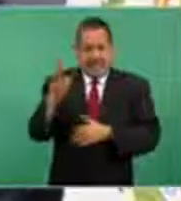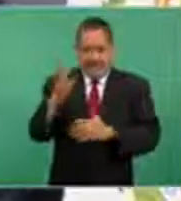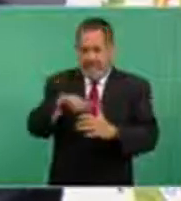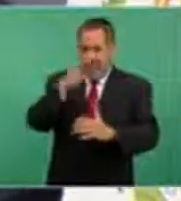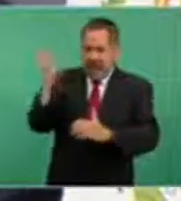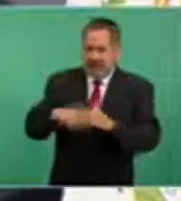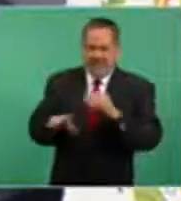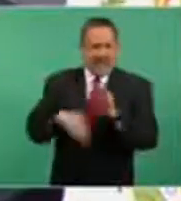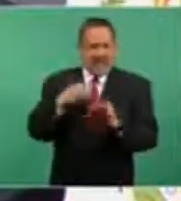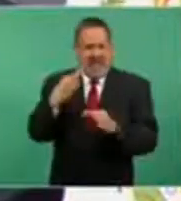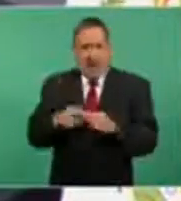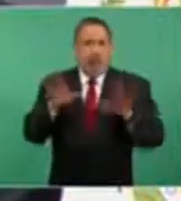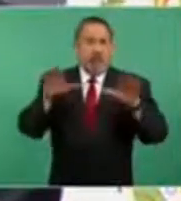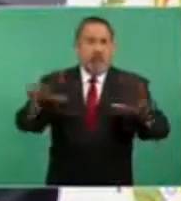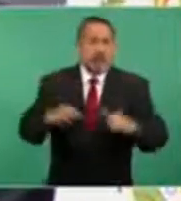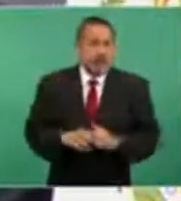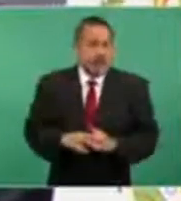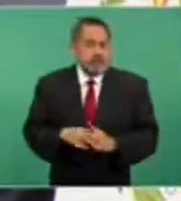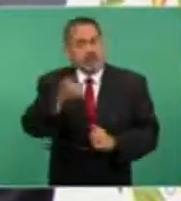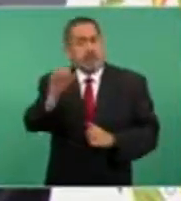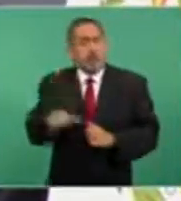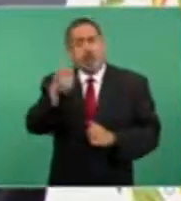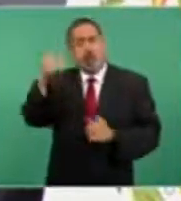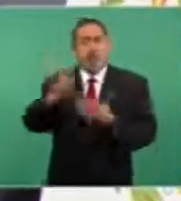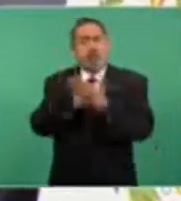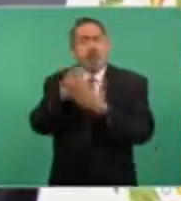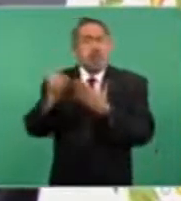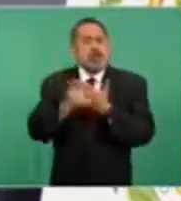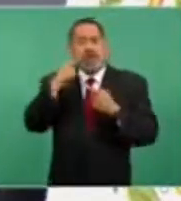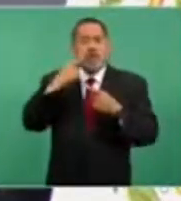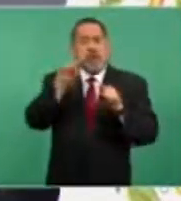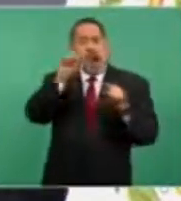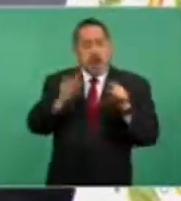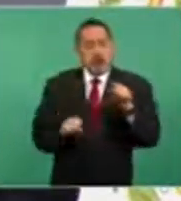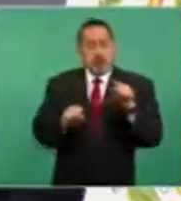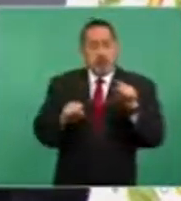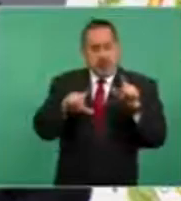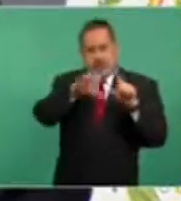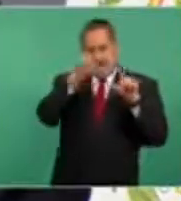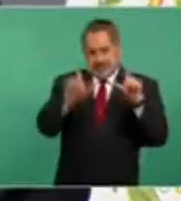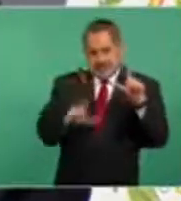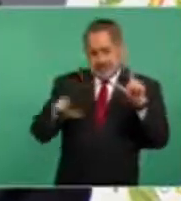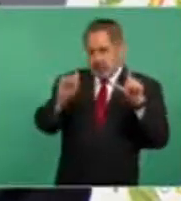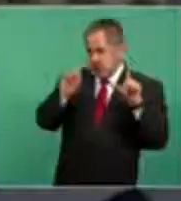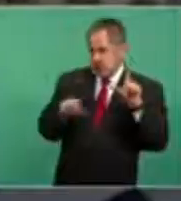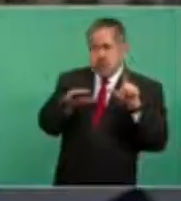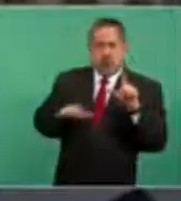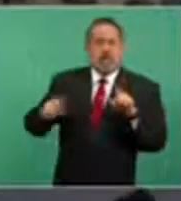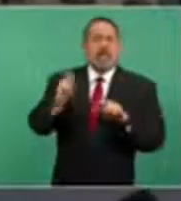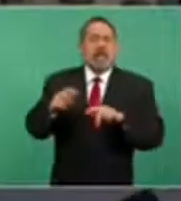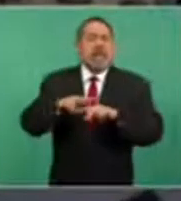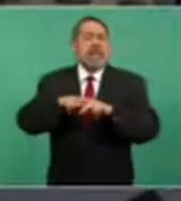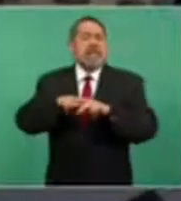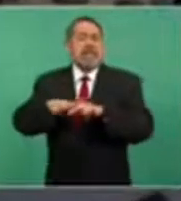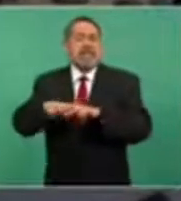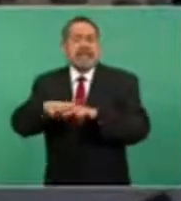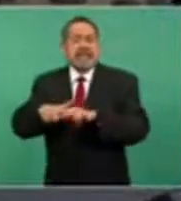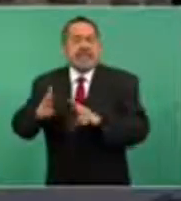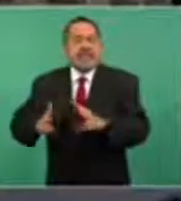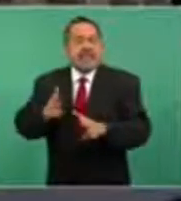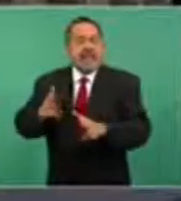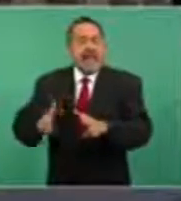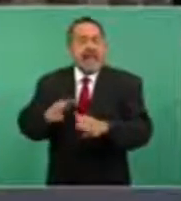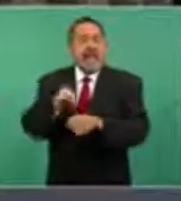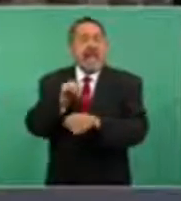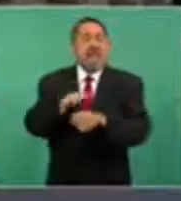Otro proyecto importante para el desarrollo del sur sureste es el tren del Istmo de